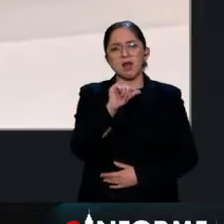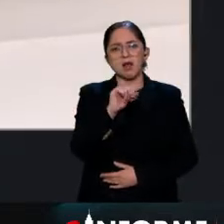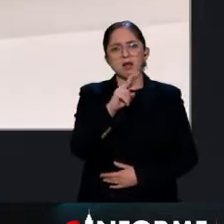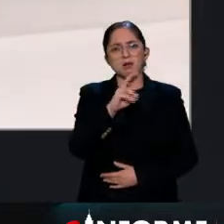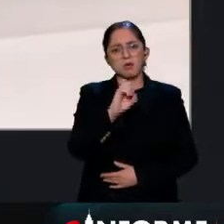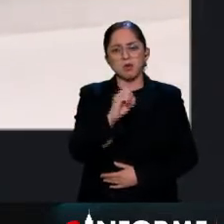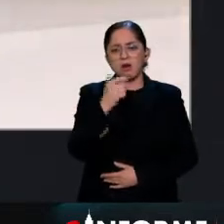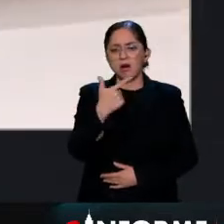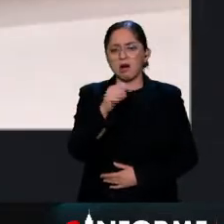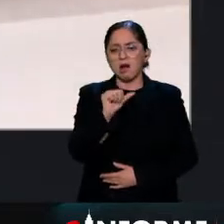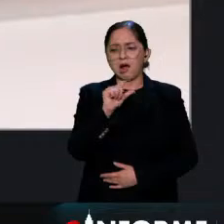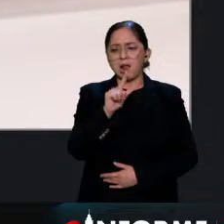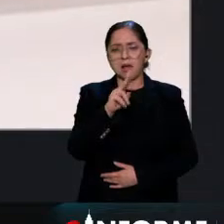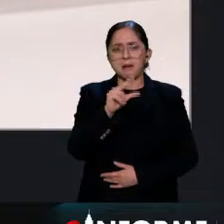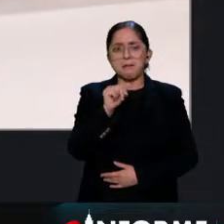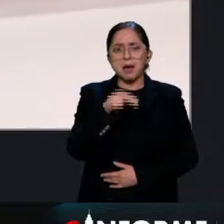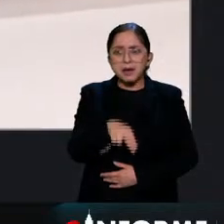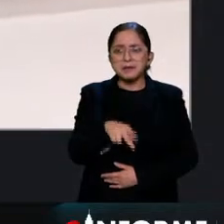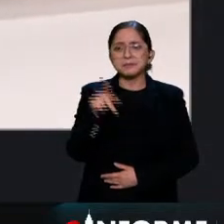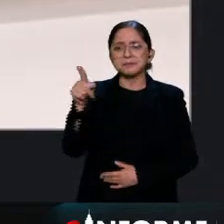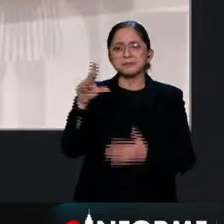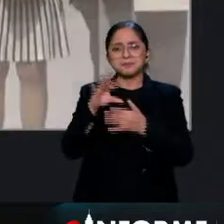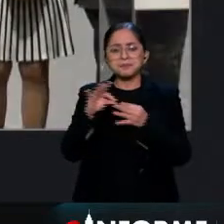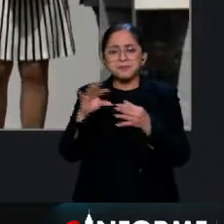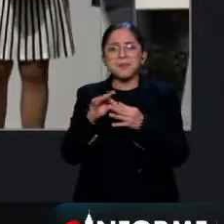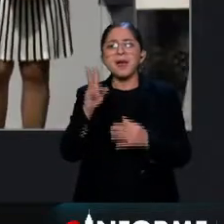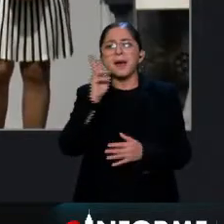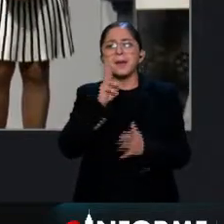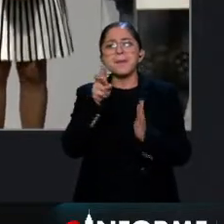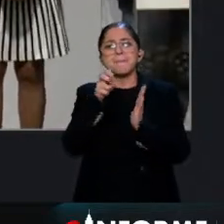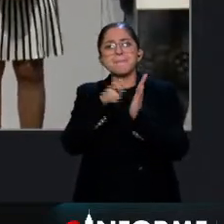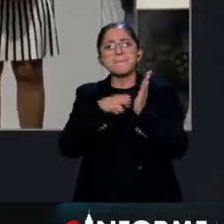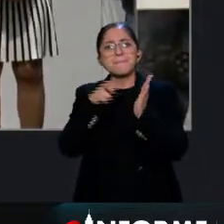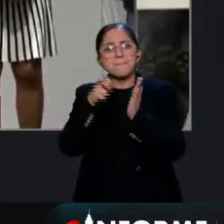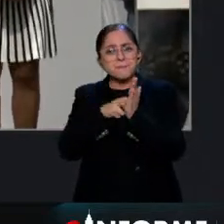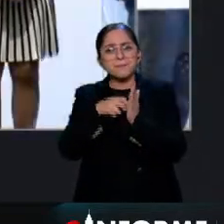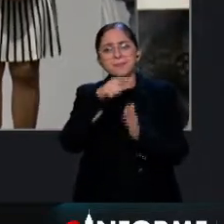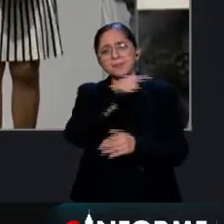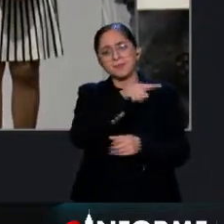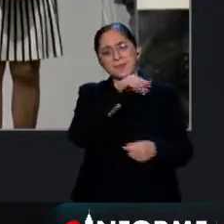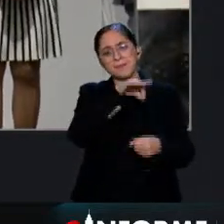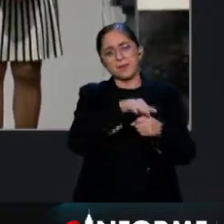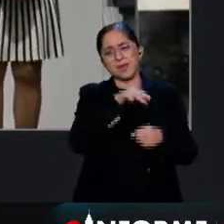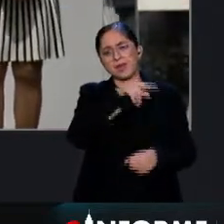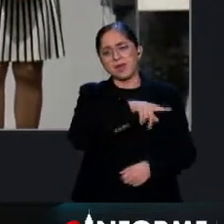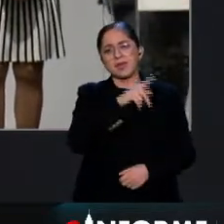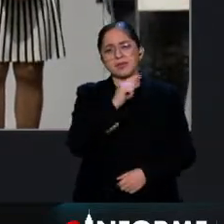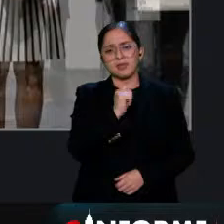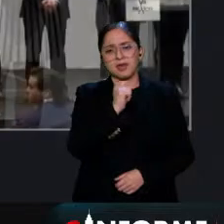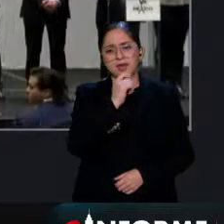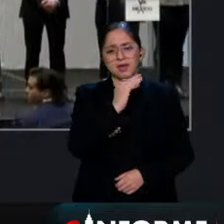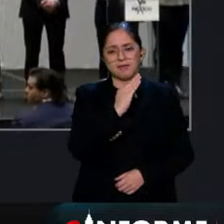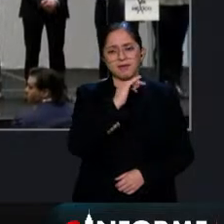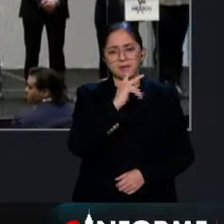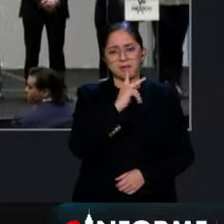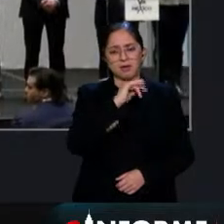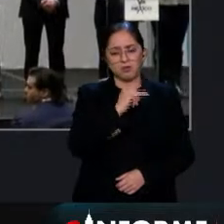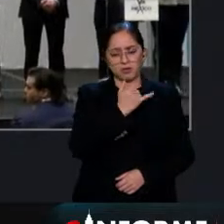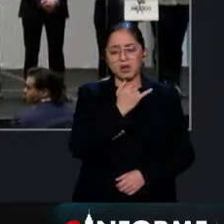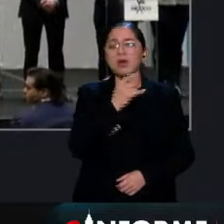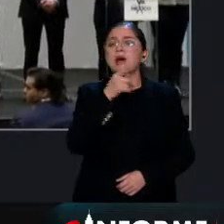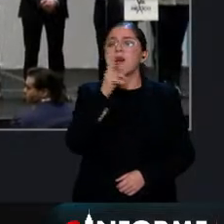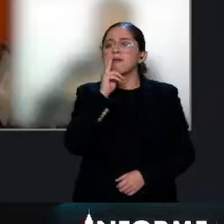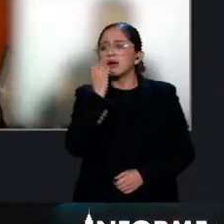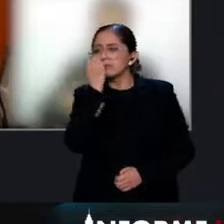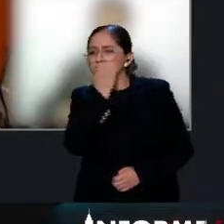el foro este de modificaciones a la estructura orgánica del Tribunal Electoral del Poder Judicial de la Federación yo no sé si